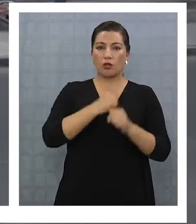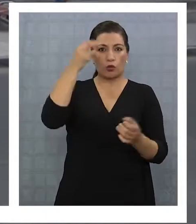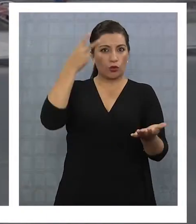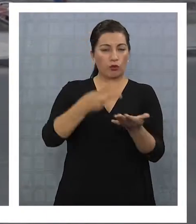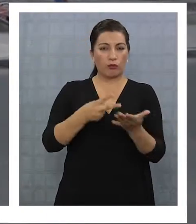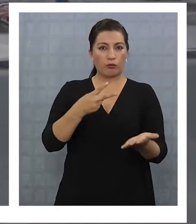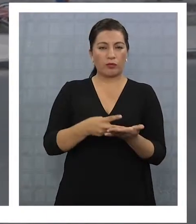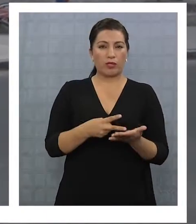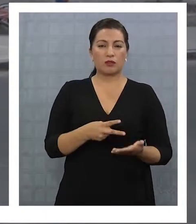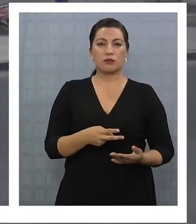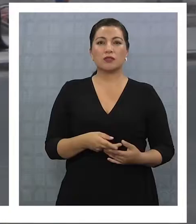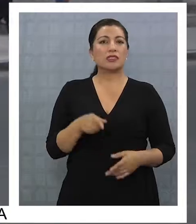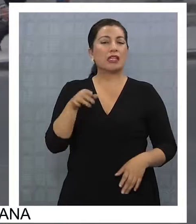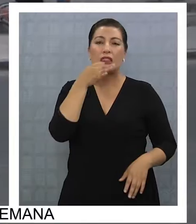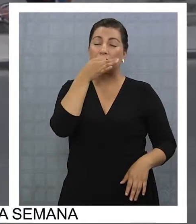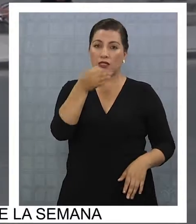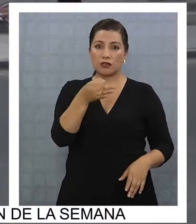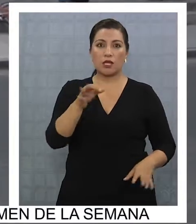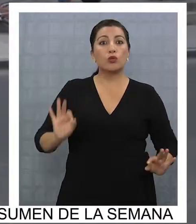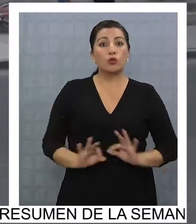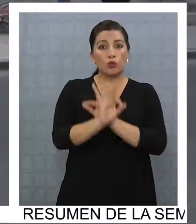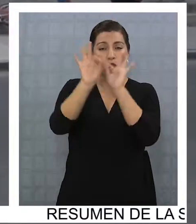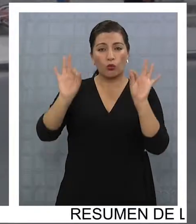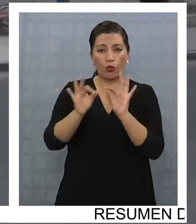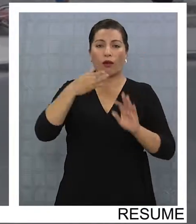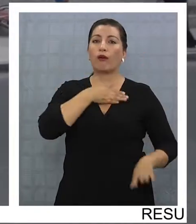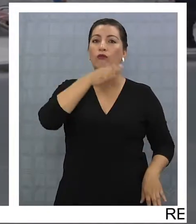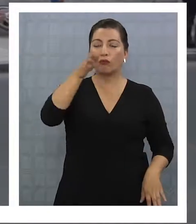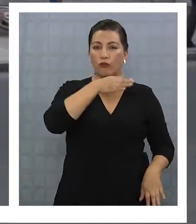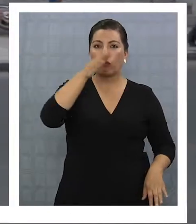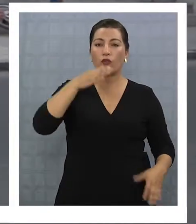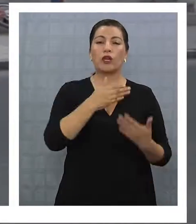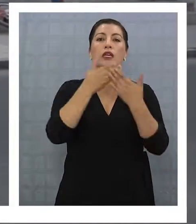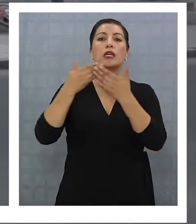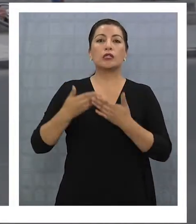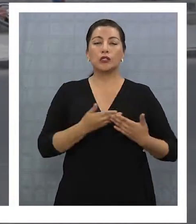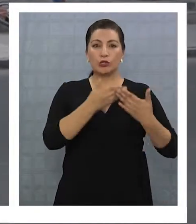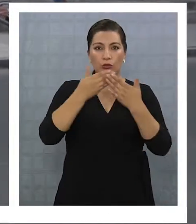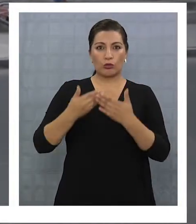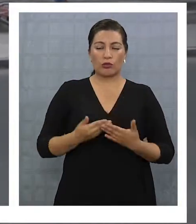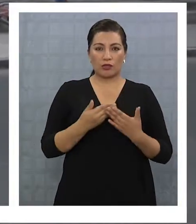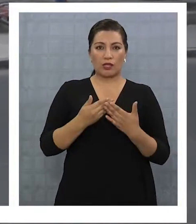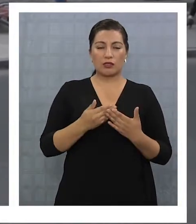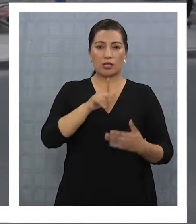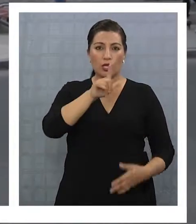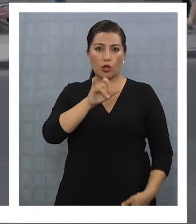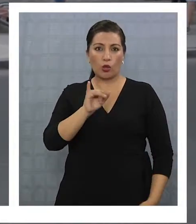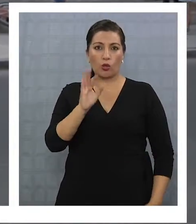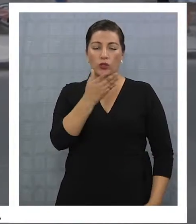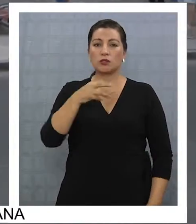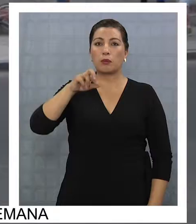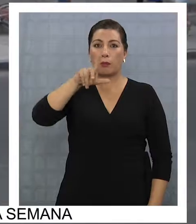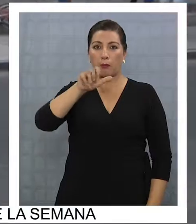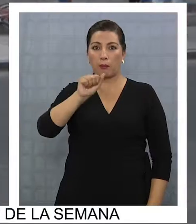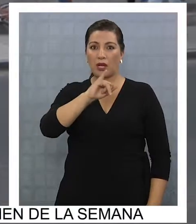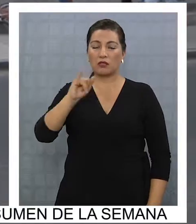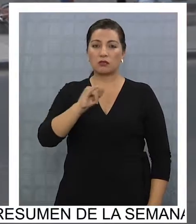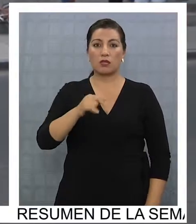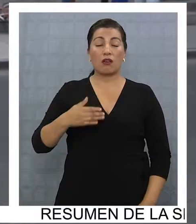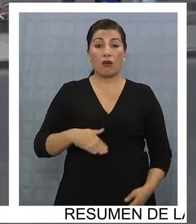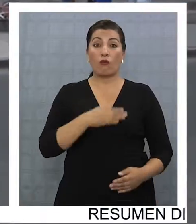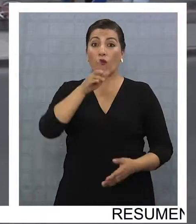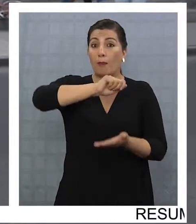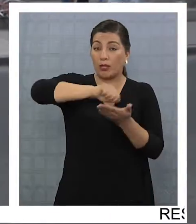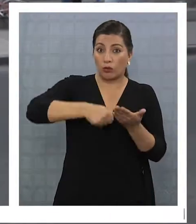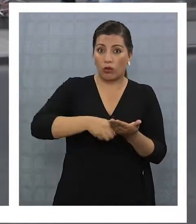el Colegio Electorio Ramírez darán cuenta de que nunca hubo un estudiante en Luis Plaza Rocco. Sí estaba inscrito y fue retirado al inicio del